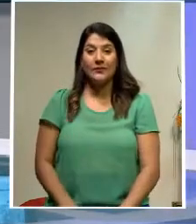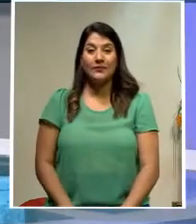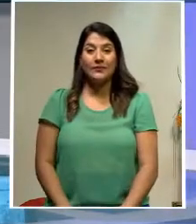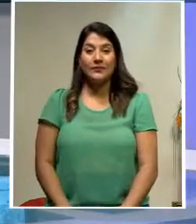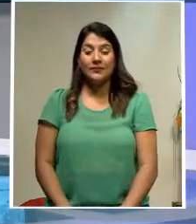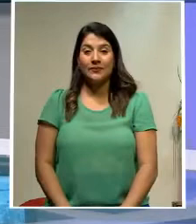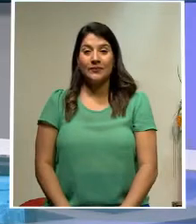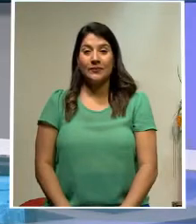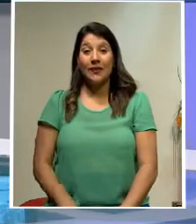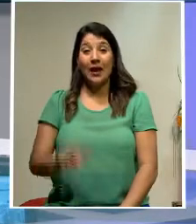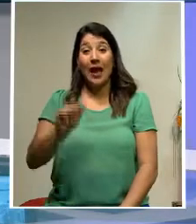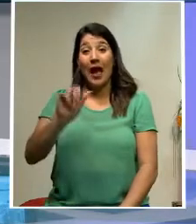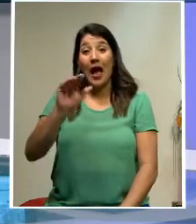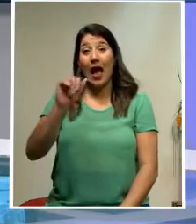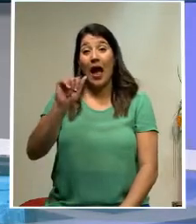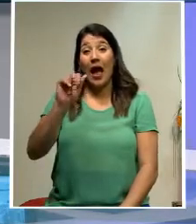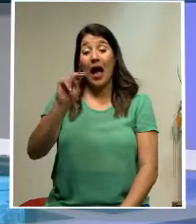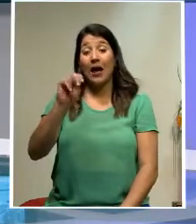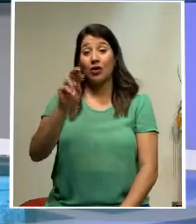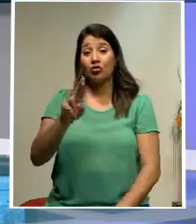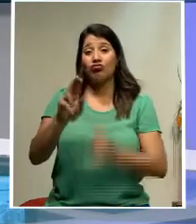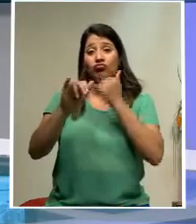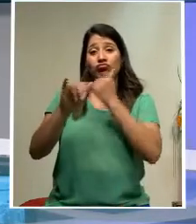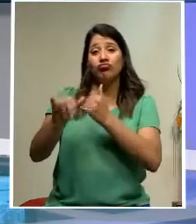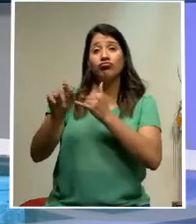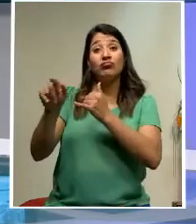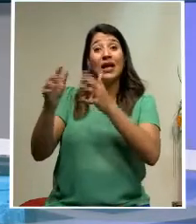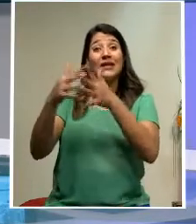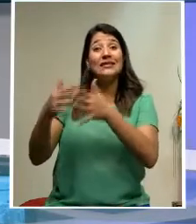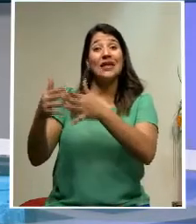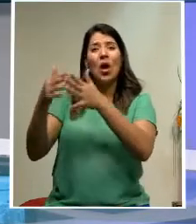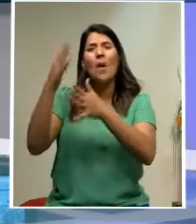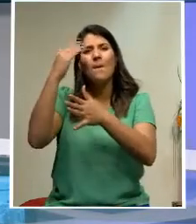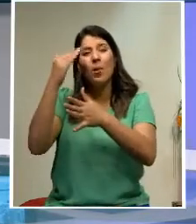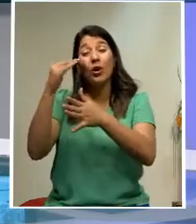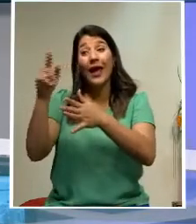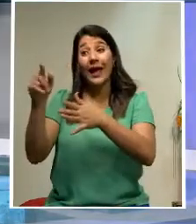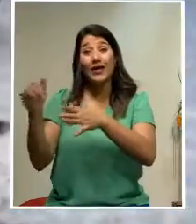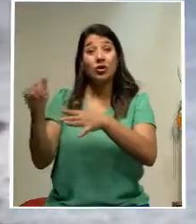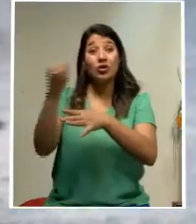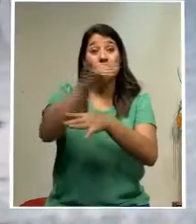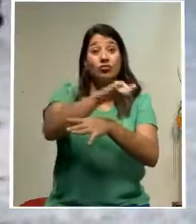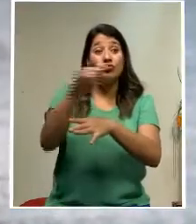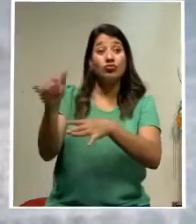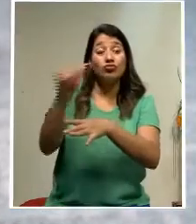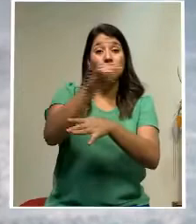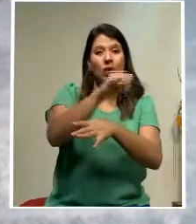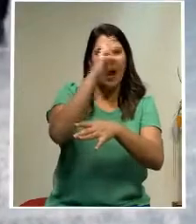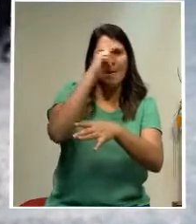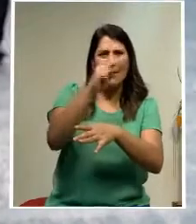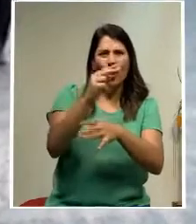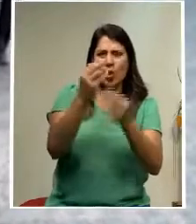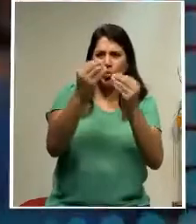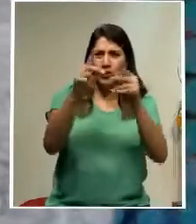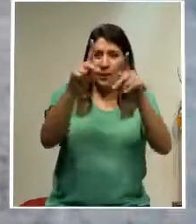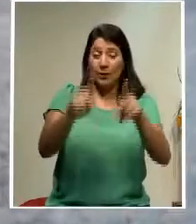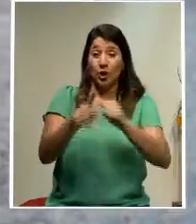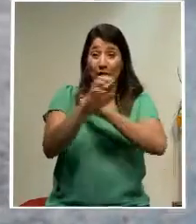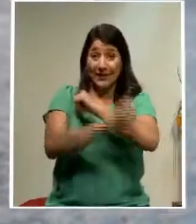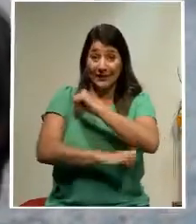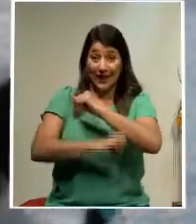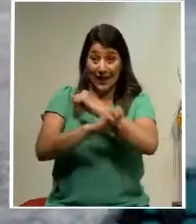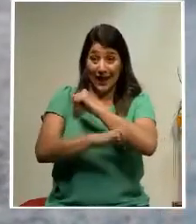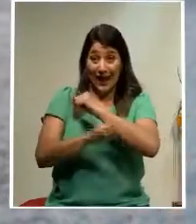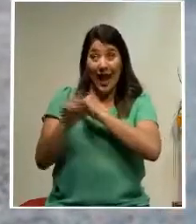Y el ACNUR denunció a Estados Unidos porque traslada vía aérea al sur de México a decenas de migrantes que estaban